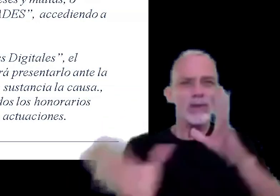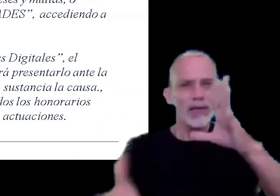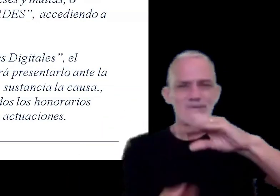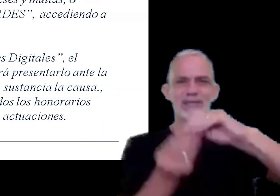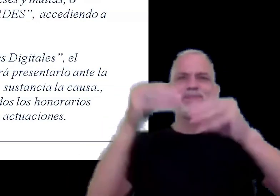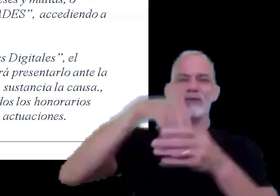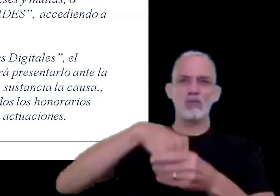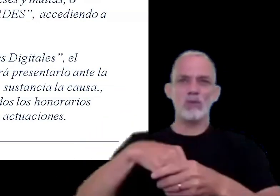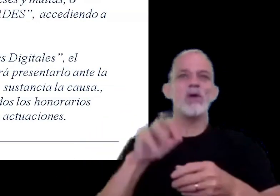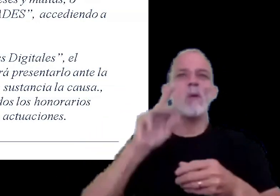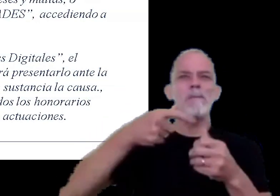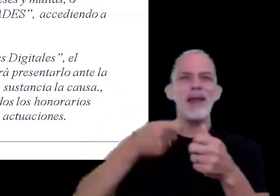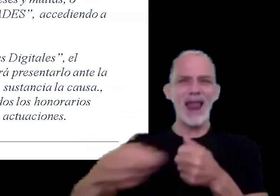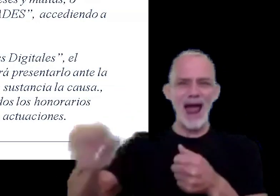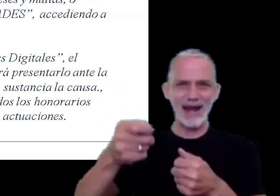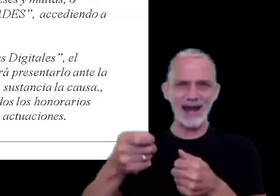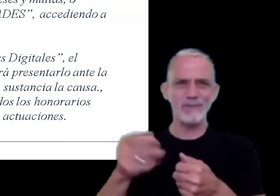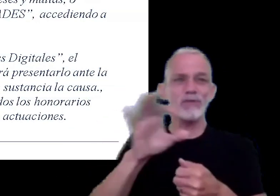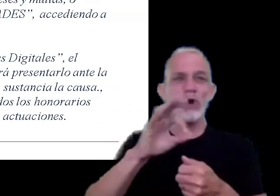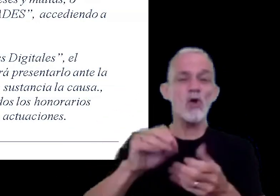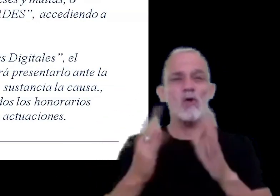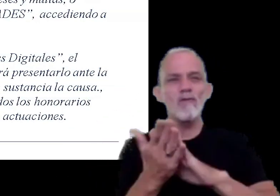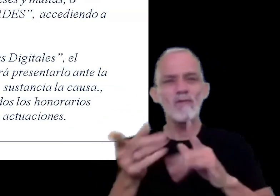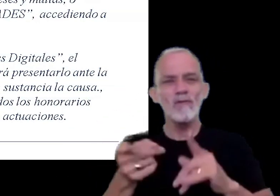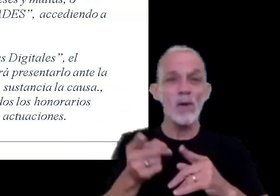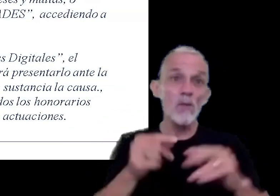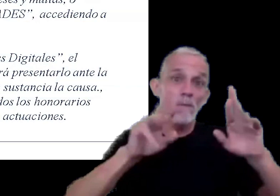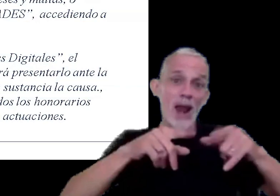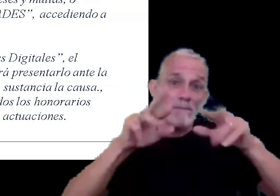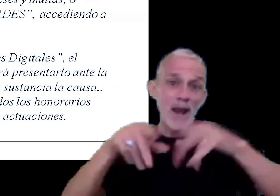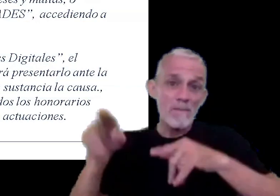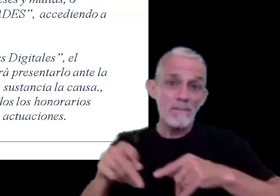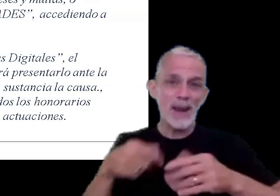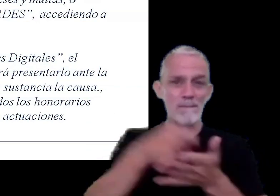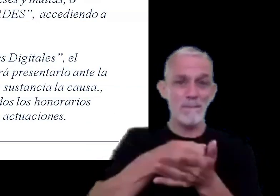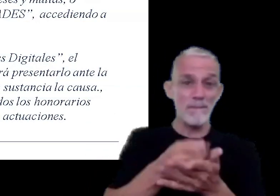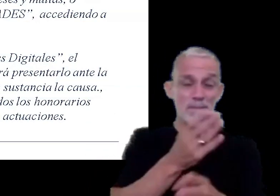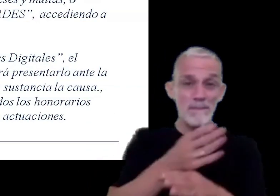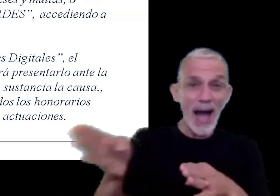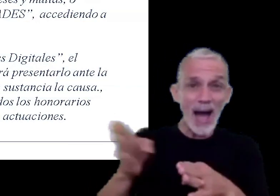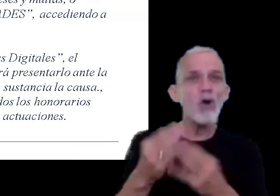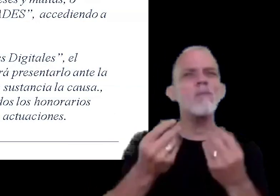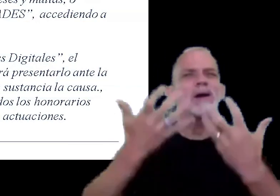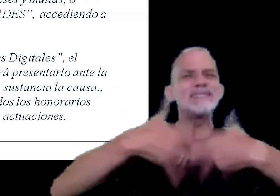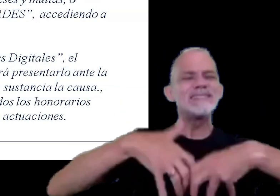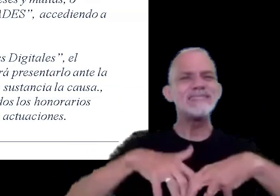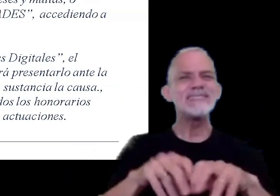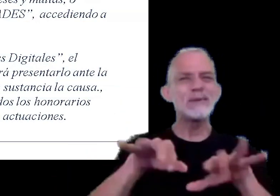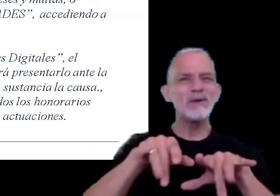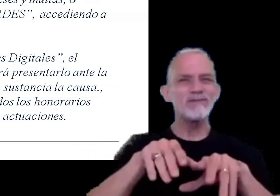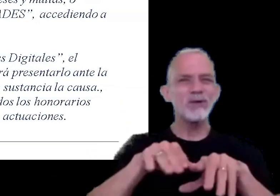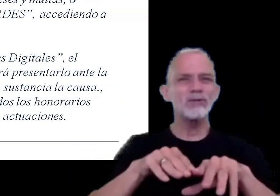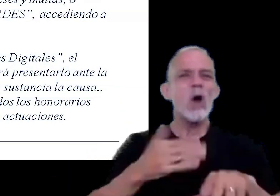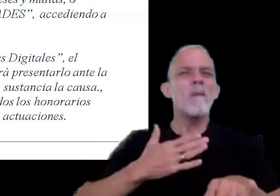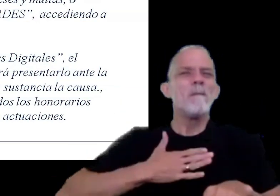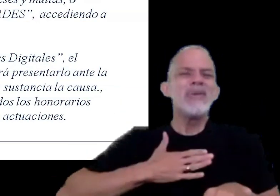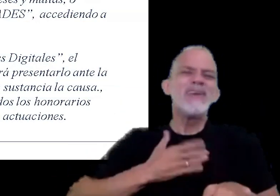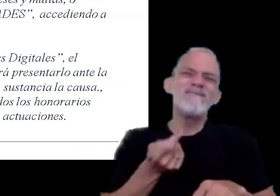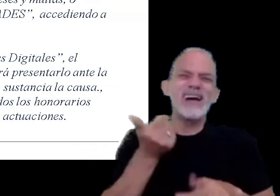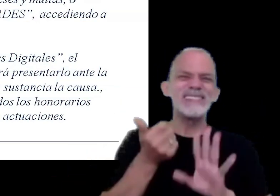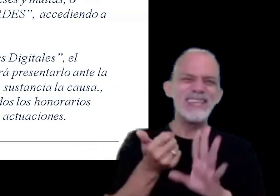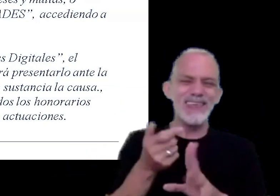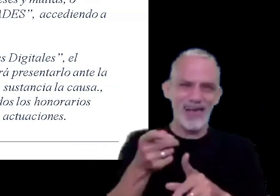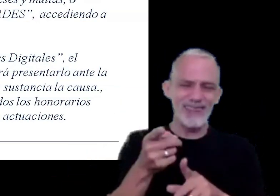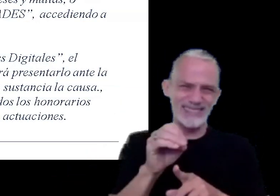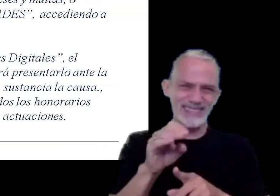a su vez permite reformular planes de pago vigentes a través del sistema informático mis facilidades pero